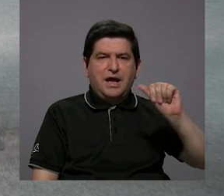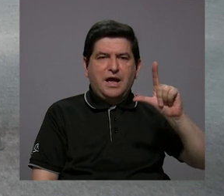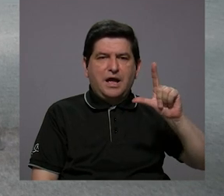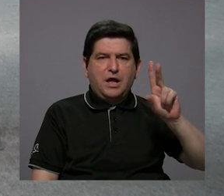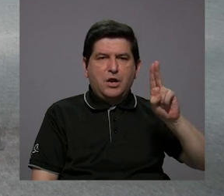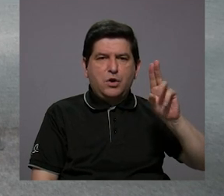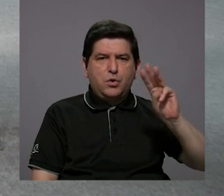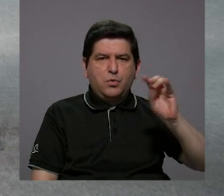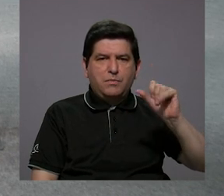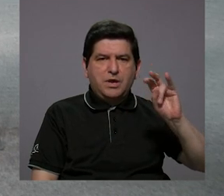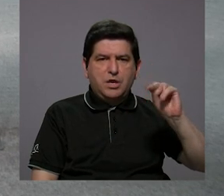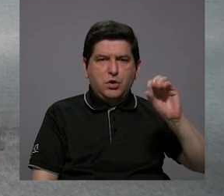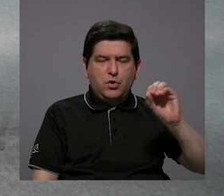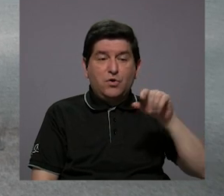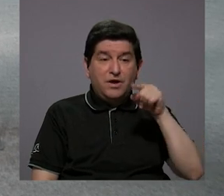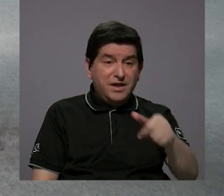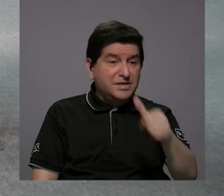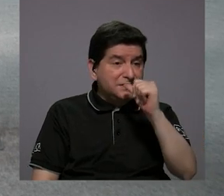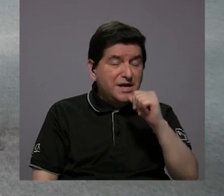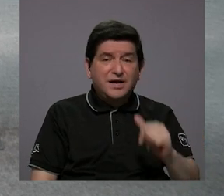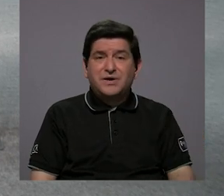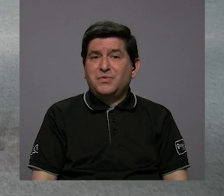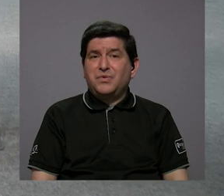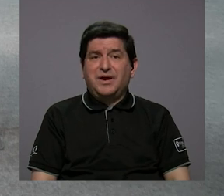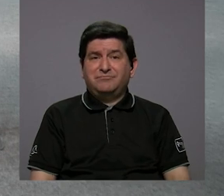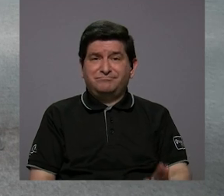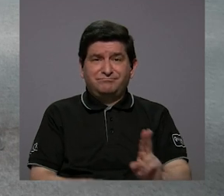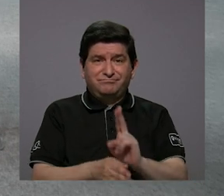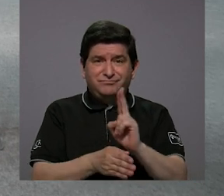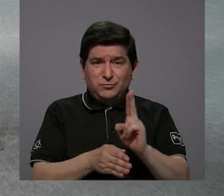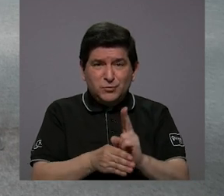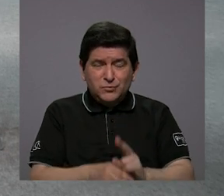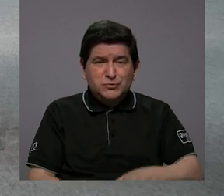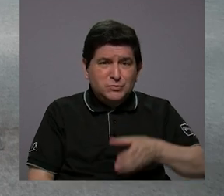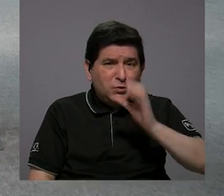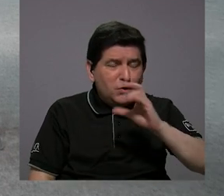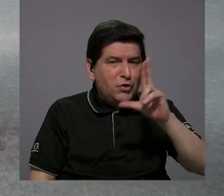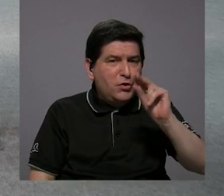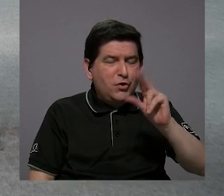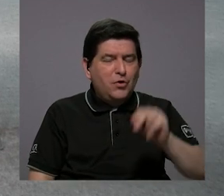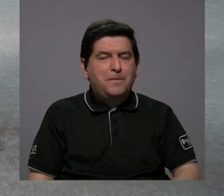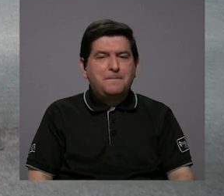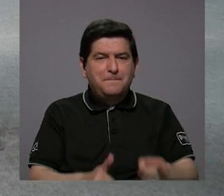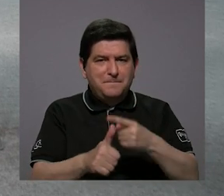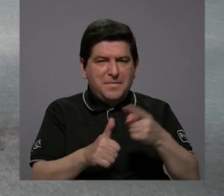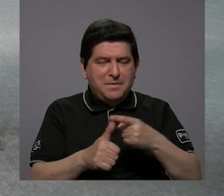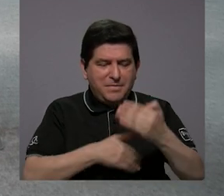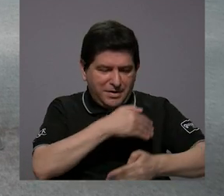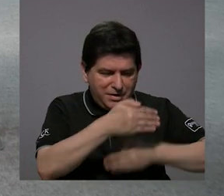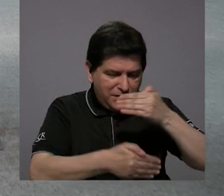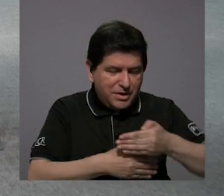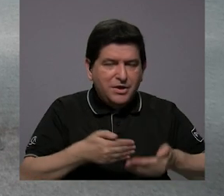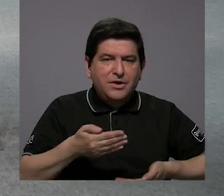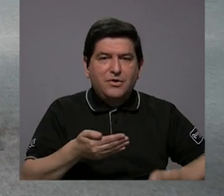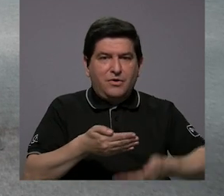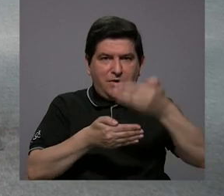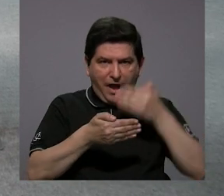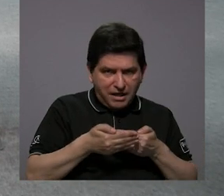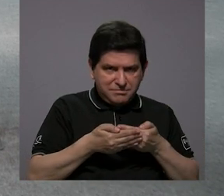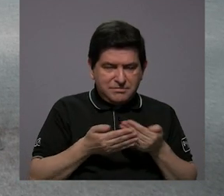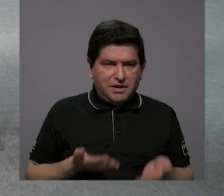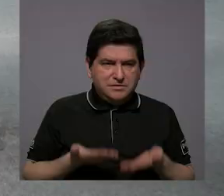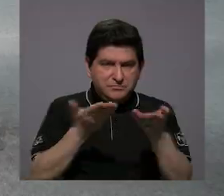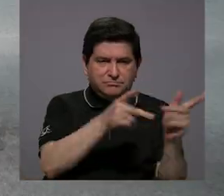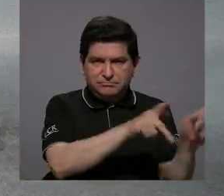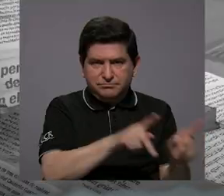y en algunos casos esa agua ya no es potable, hay que tratarla antes de suministrarla a la población.